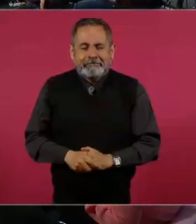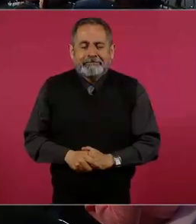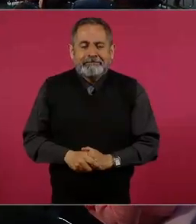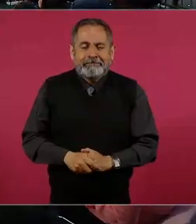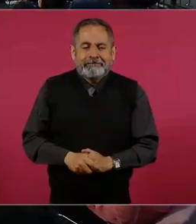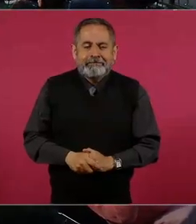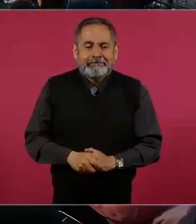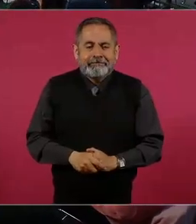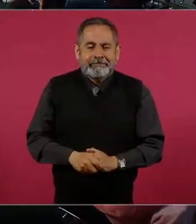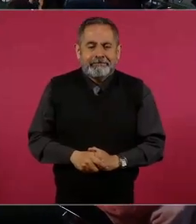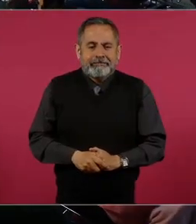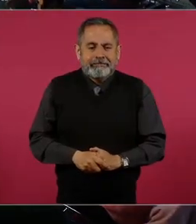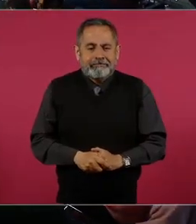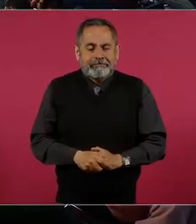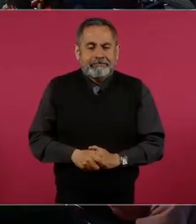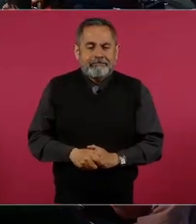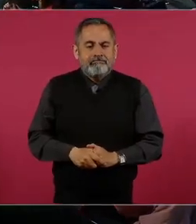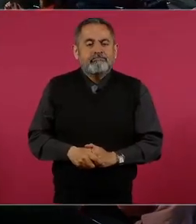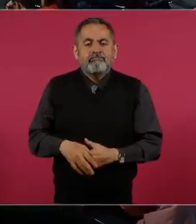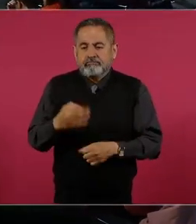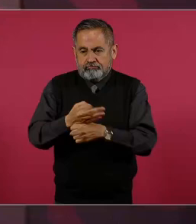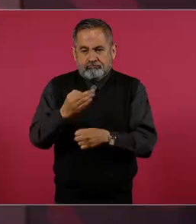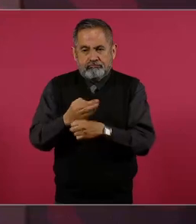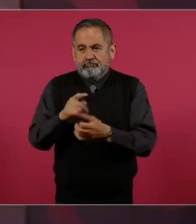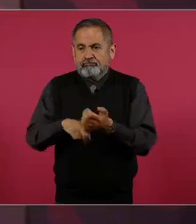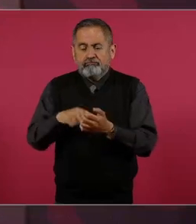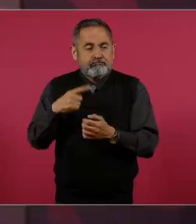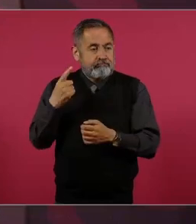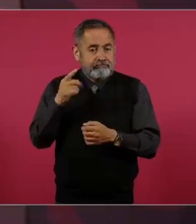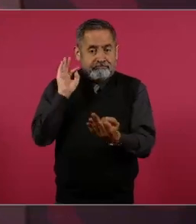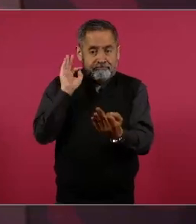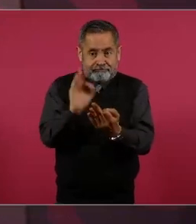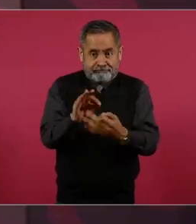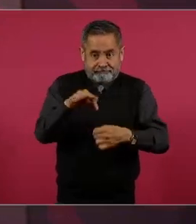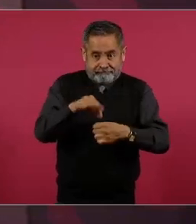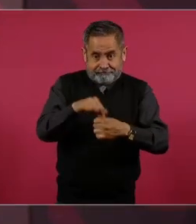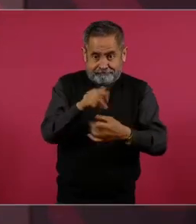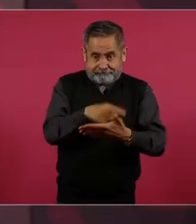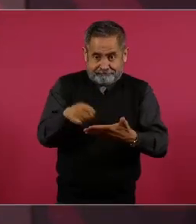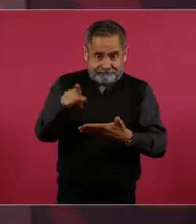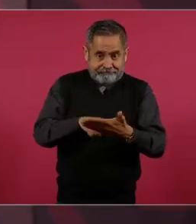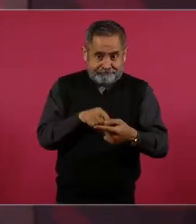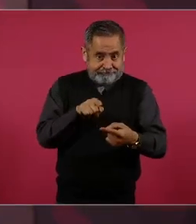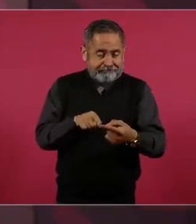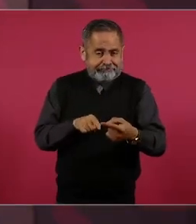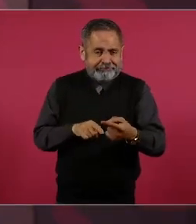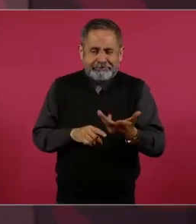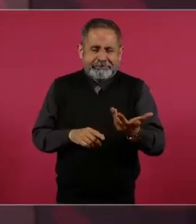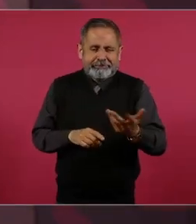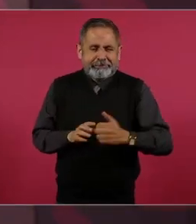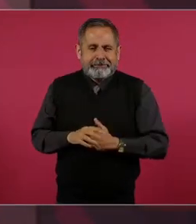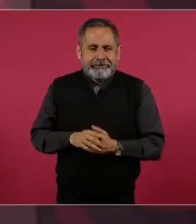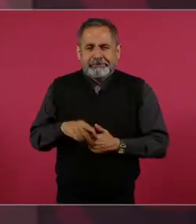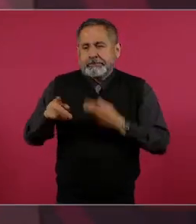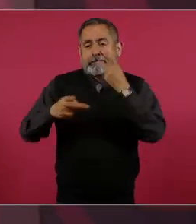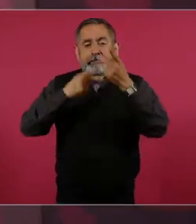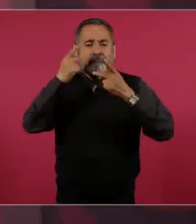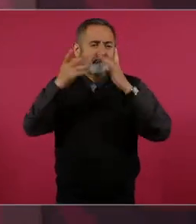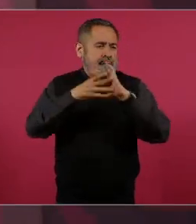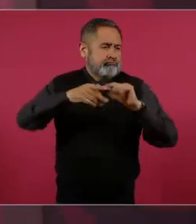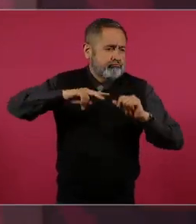hay en estos tiempos electorales más retórica,